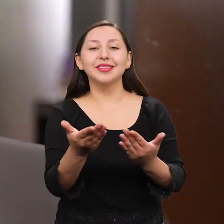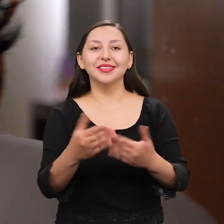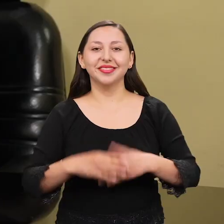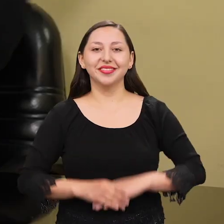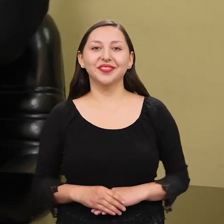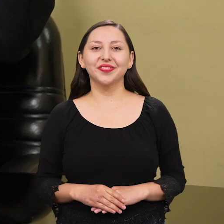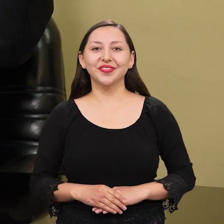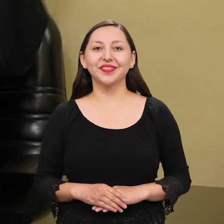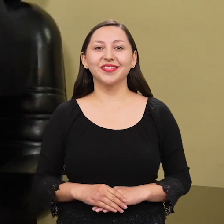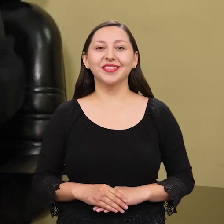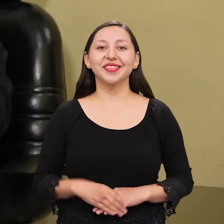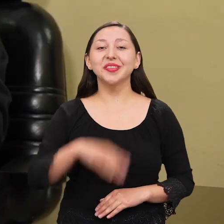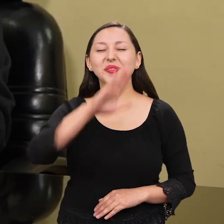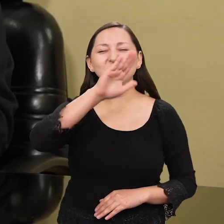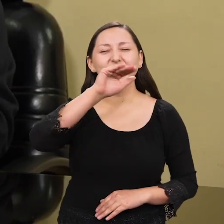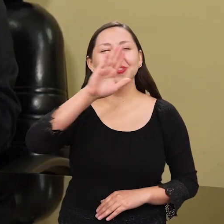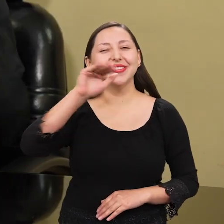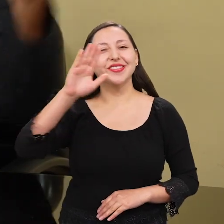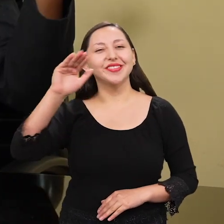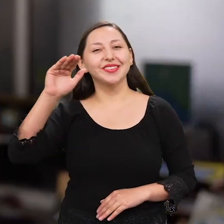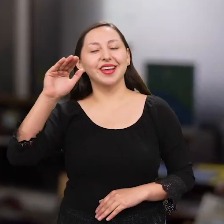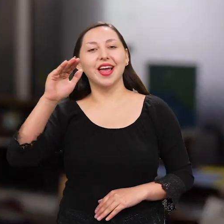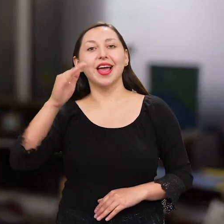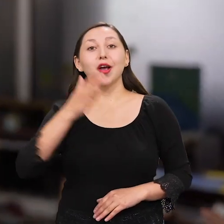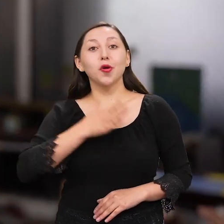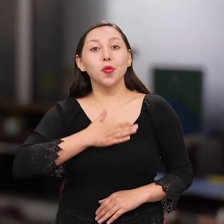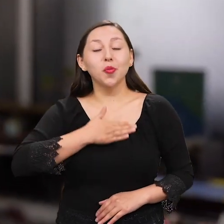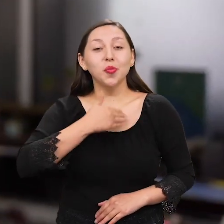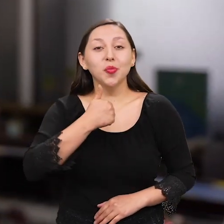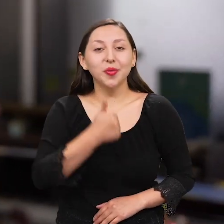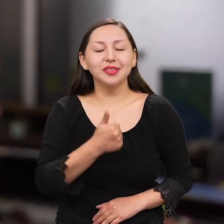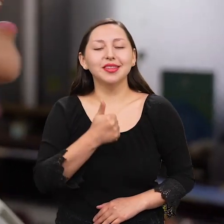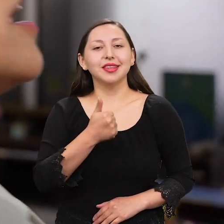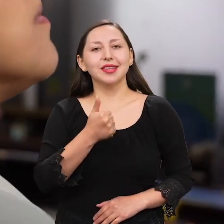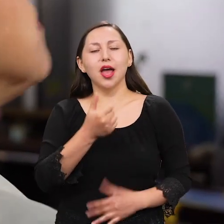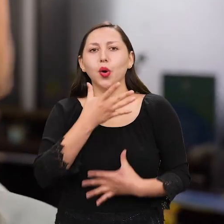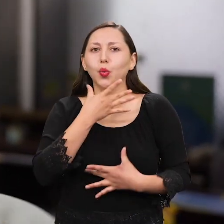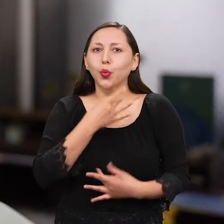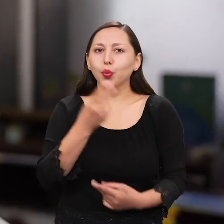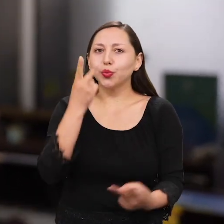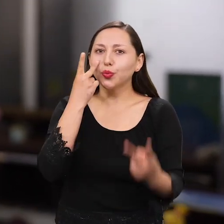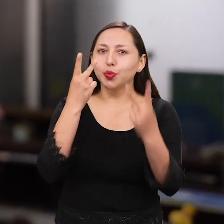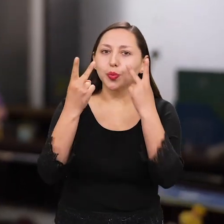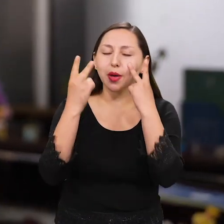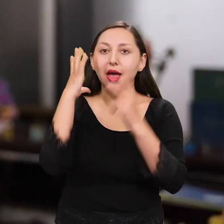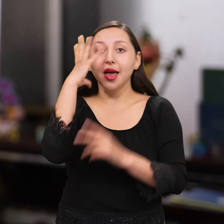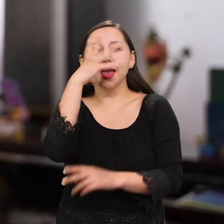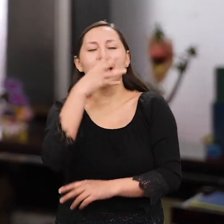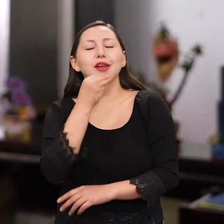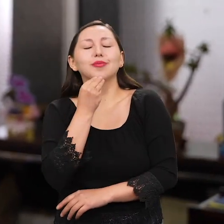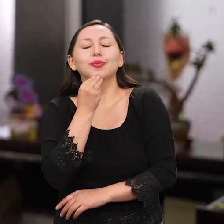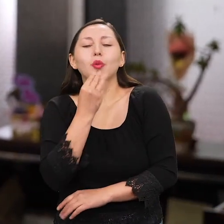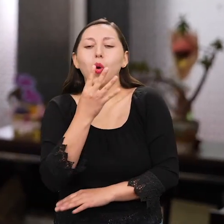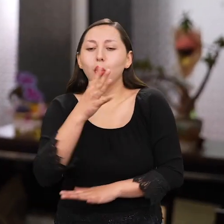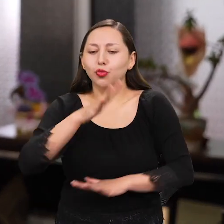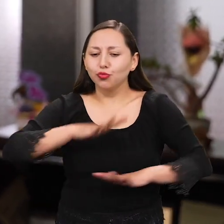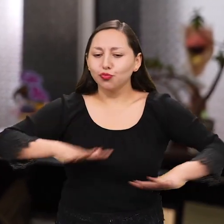¡Paulina! ¡Hola! ¡Qué gusto! ¡Ven! ¡Qué hermosa oficina!